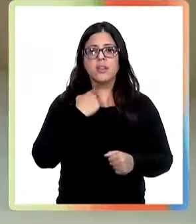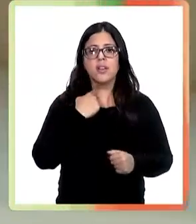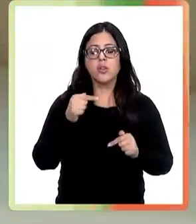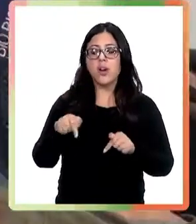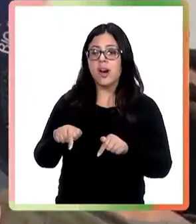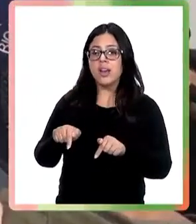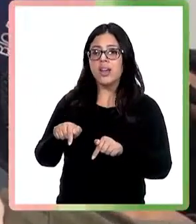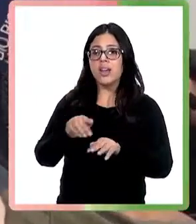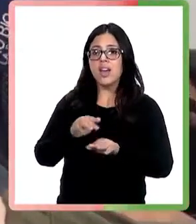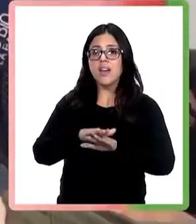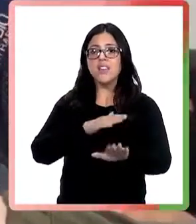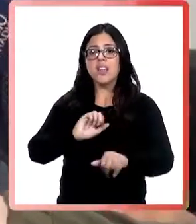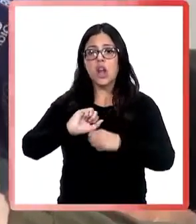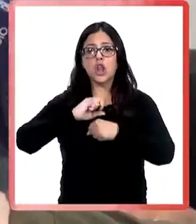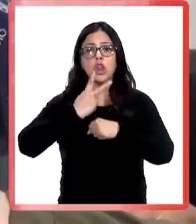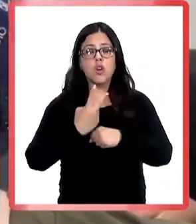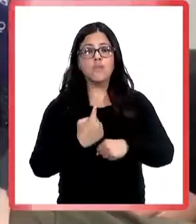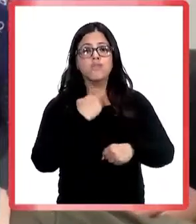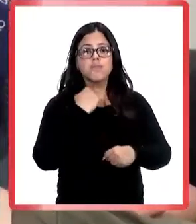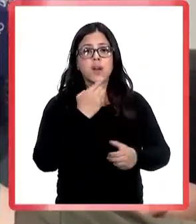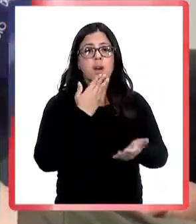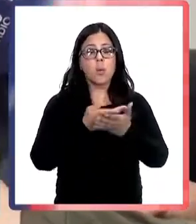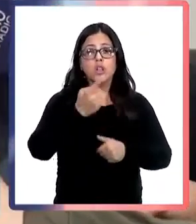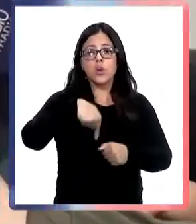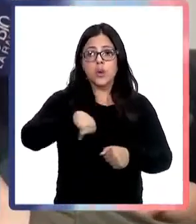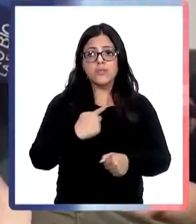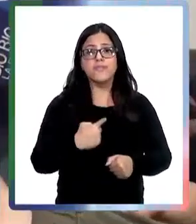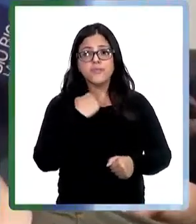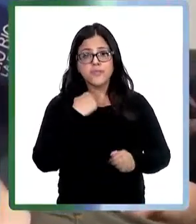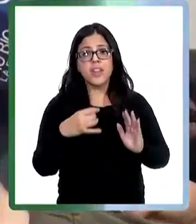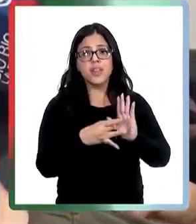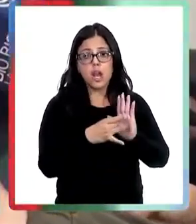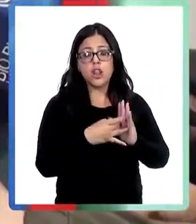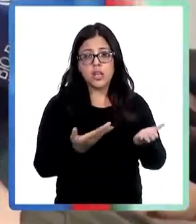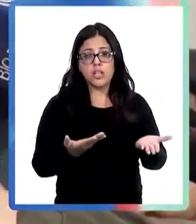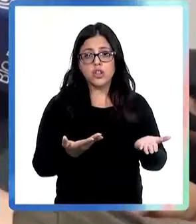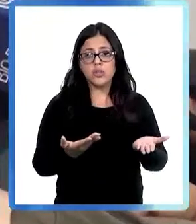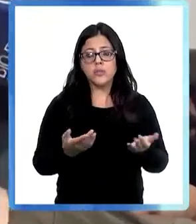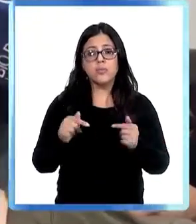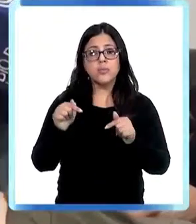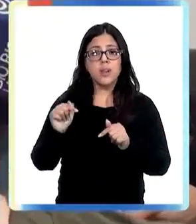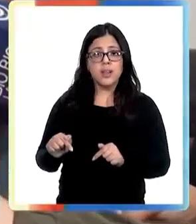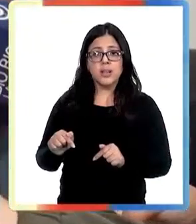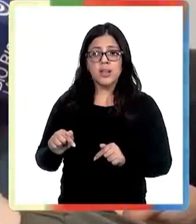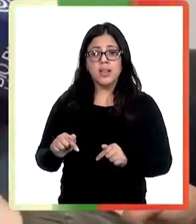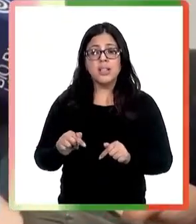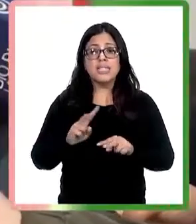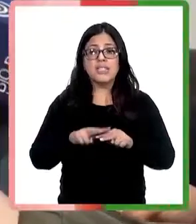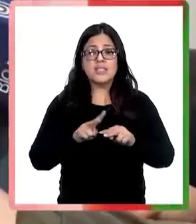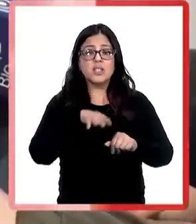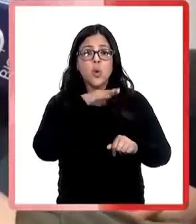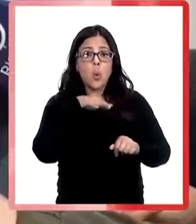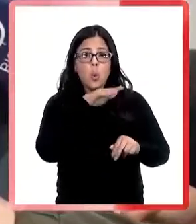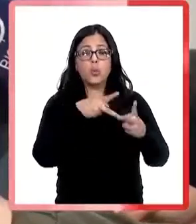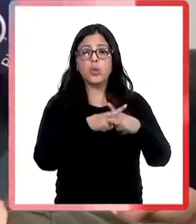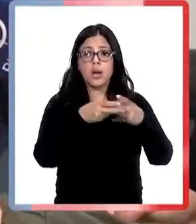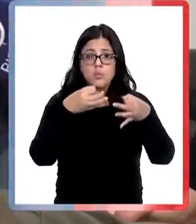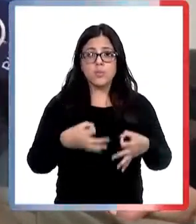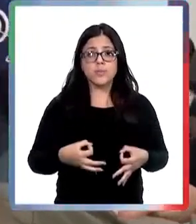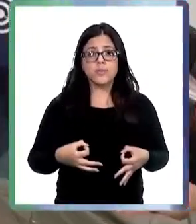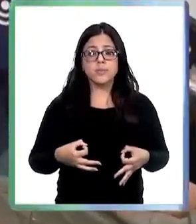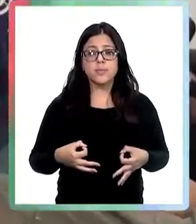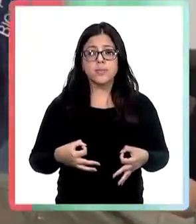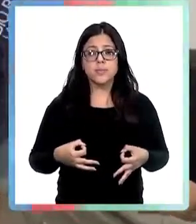delitos. Se va a hacer uso de esta herramienta y un menor víctima de estos